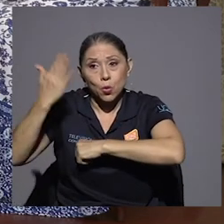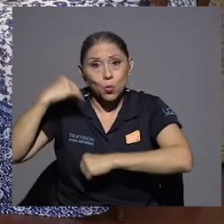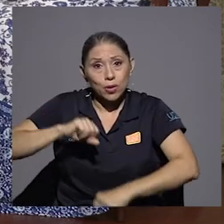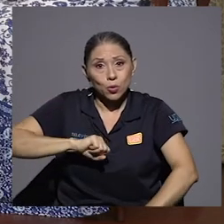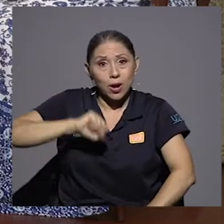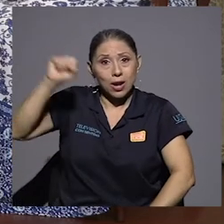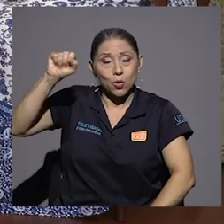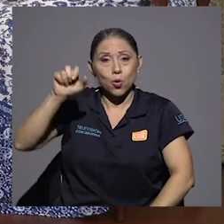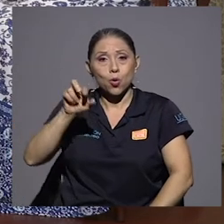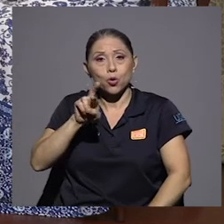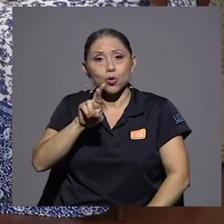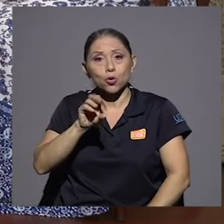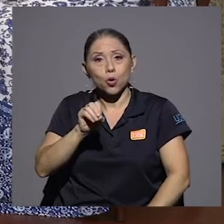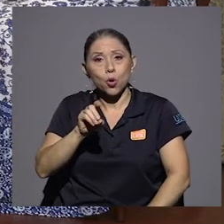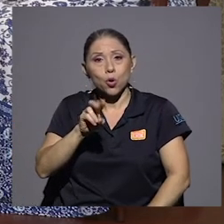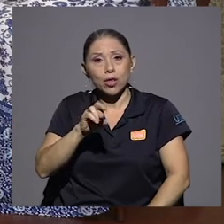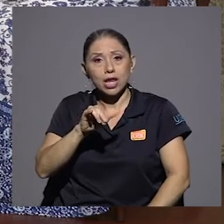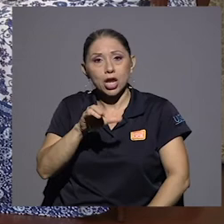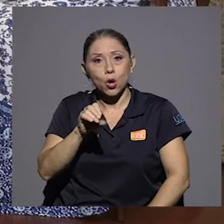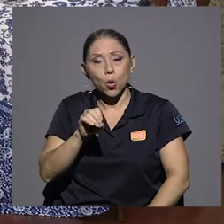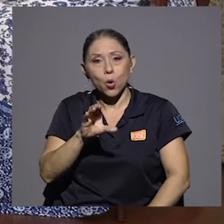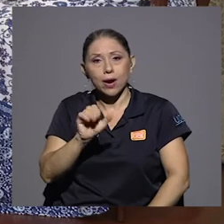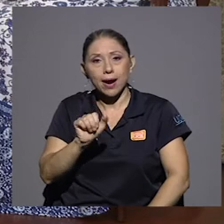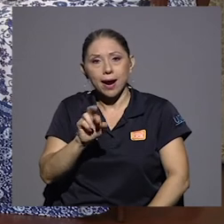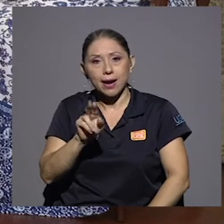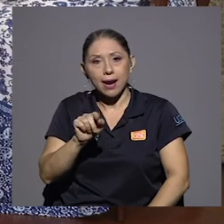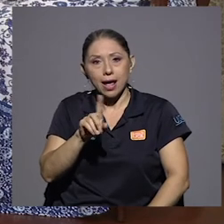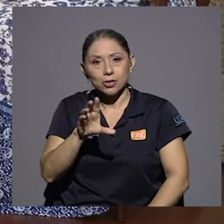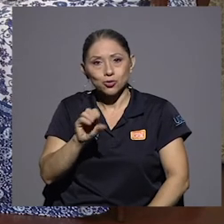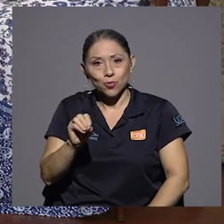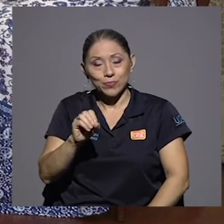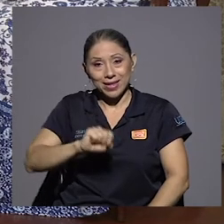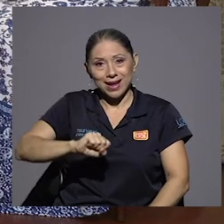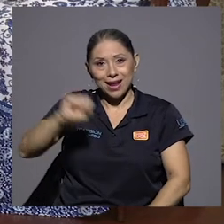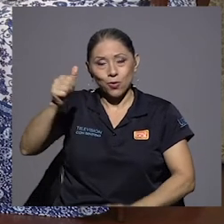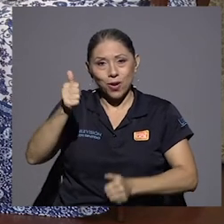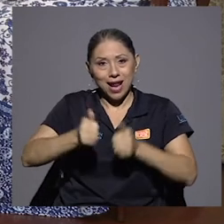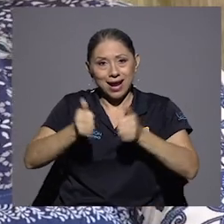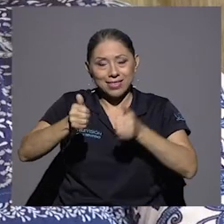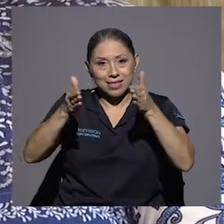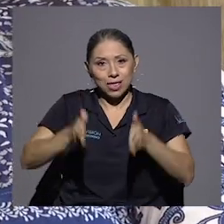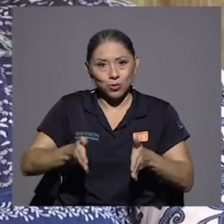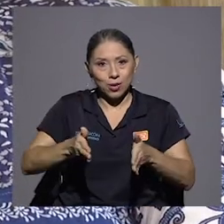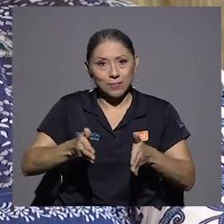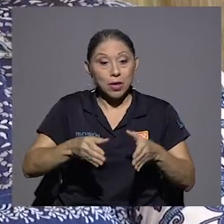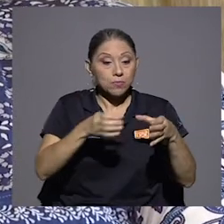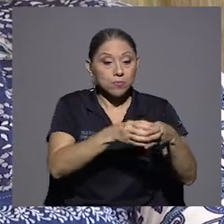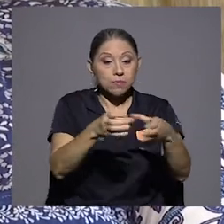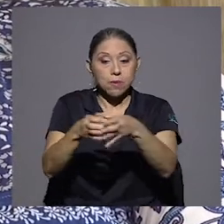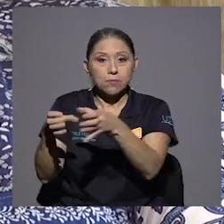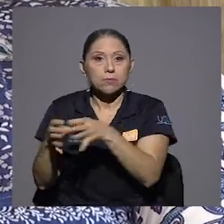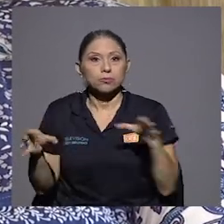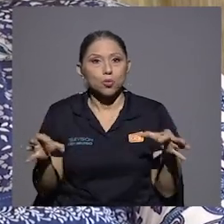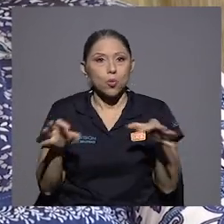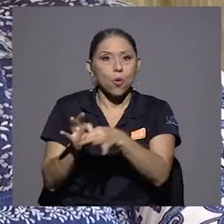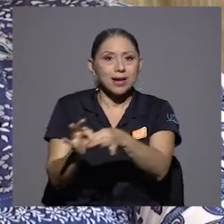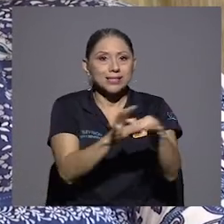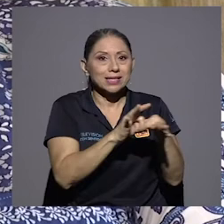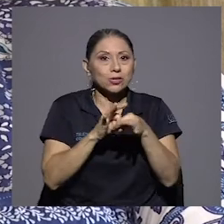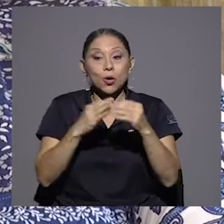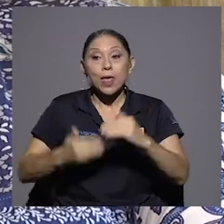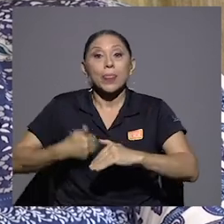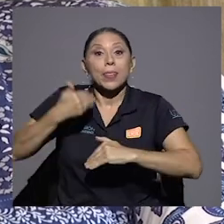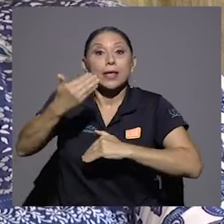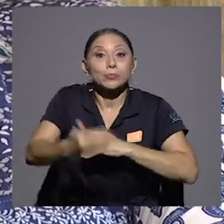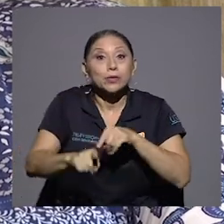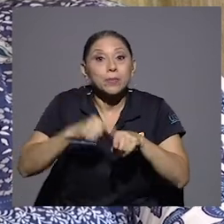Rodrigo Carazo la candidatura ¿verdad? en la coalición después fue embajadora en México o sea mi mamá así como